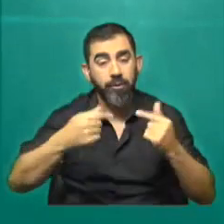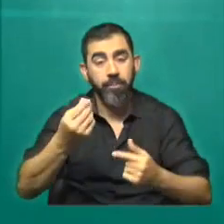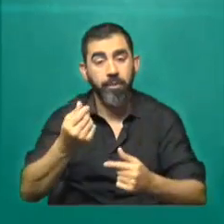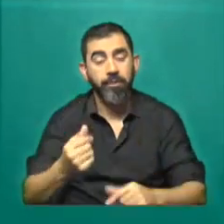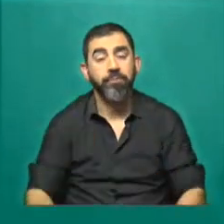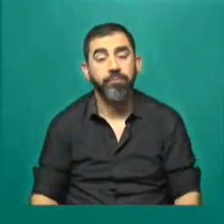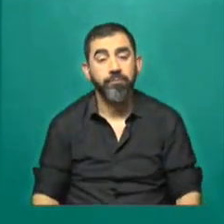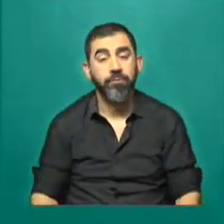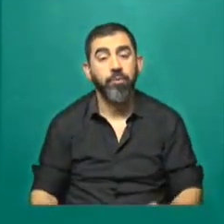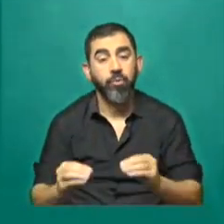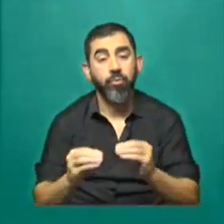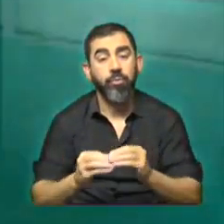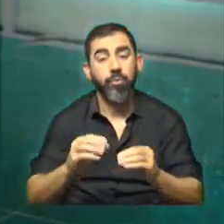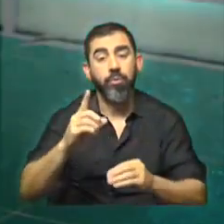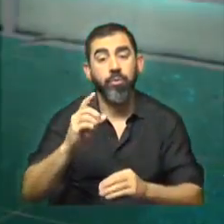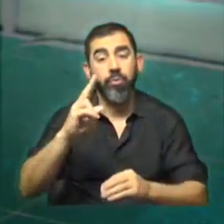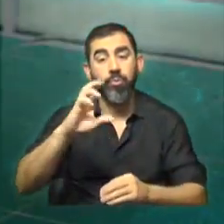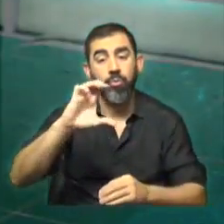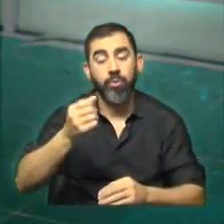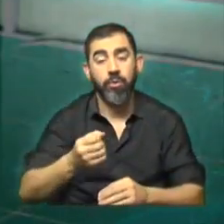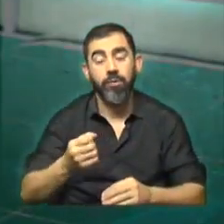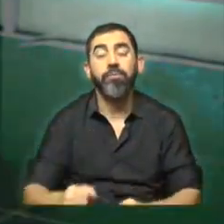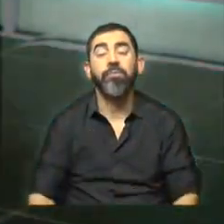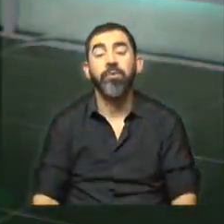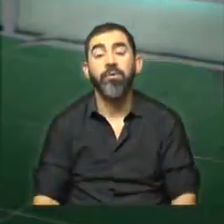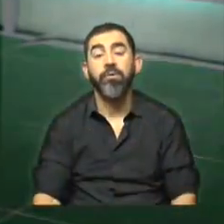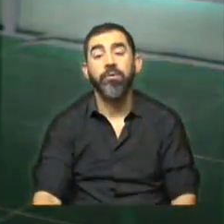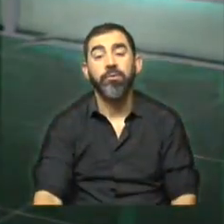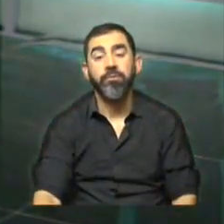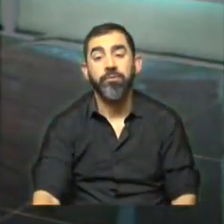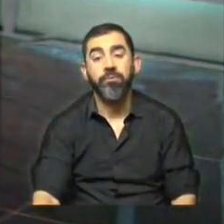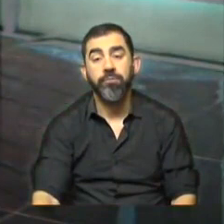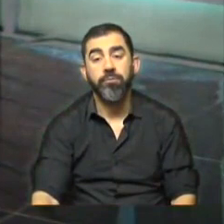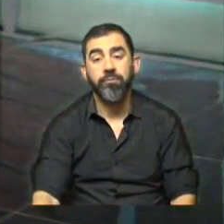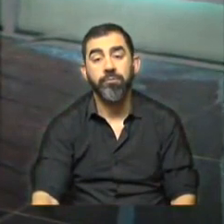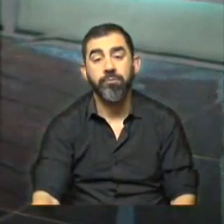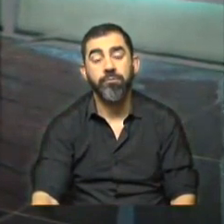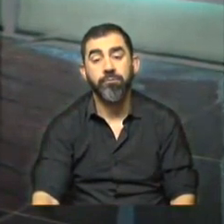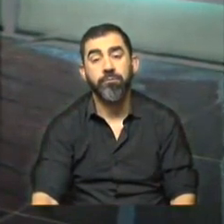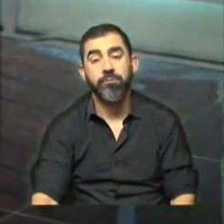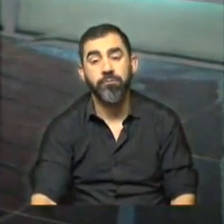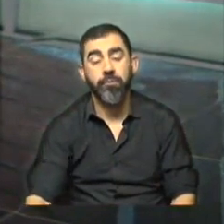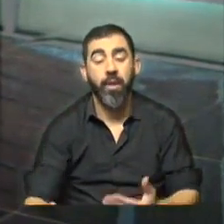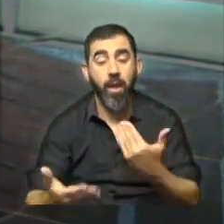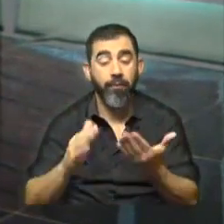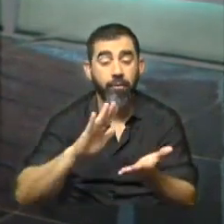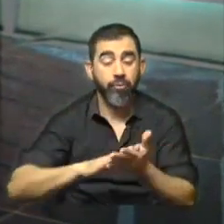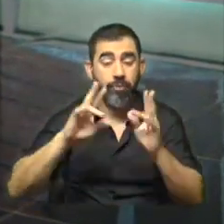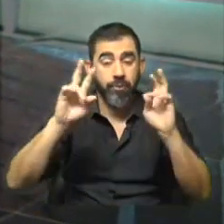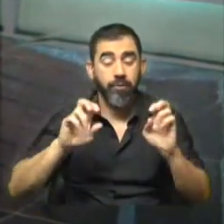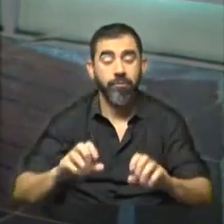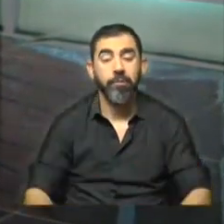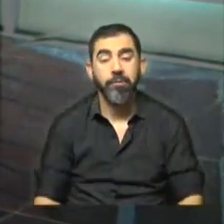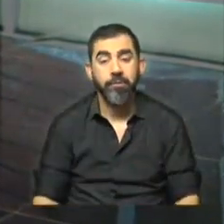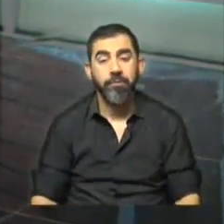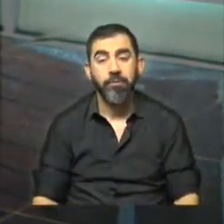Con este tema está nuestro compañero Luca Veloz para, bueno, profundizar un poco más en el impacto que puede tener.